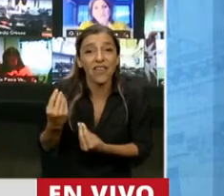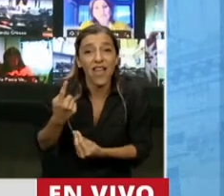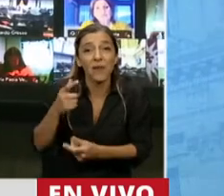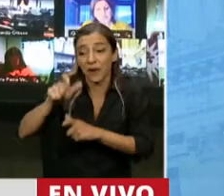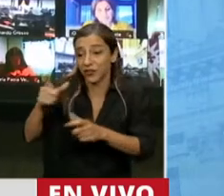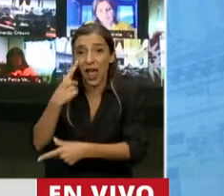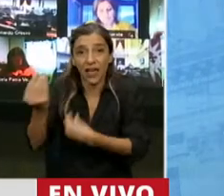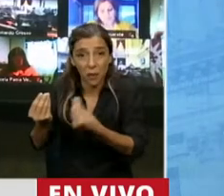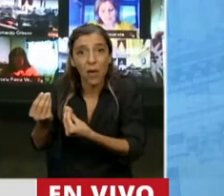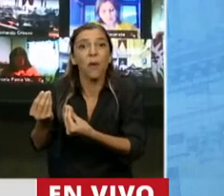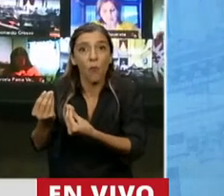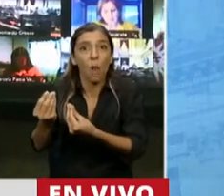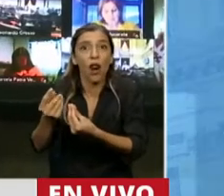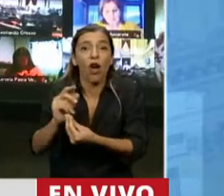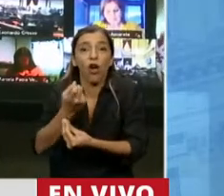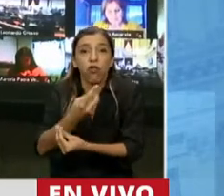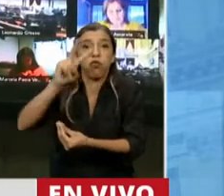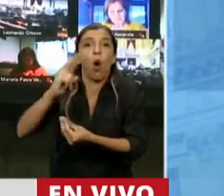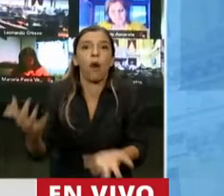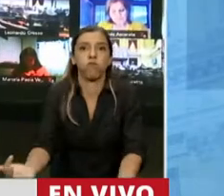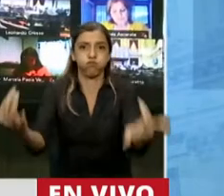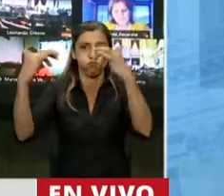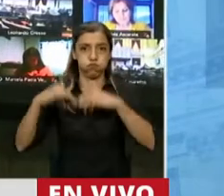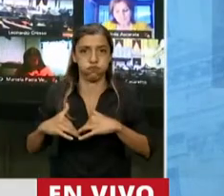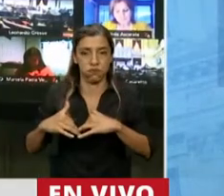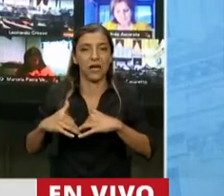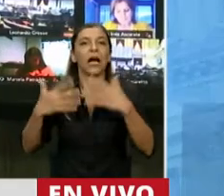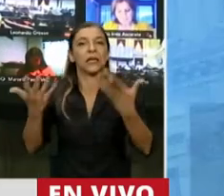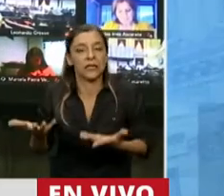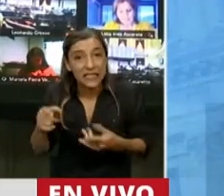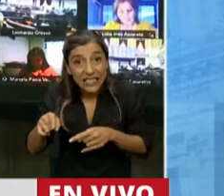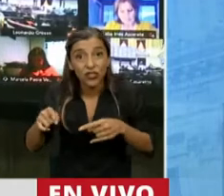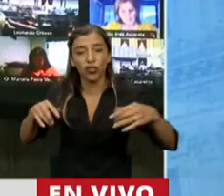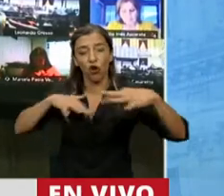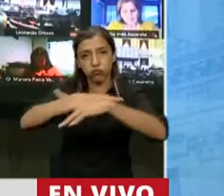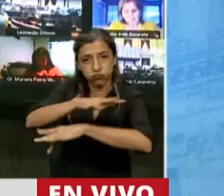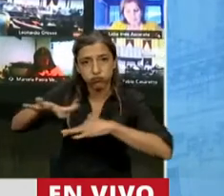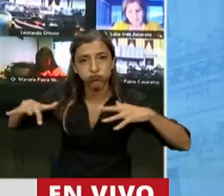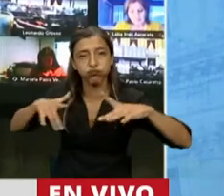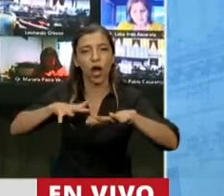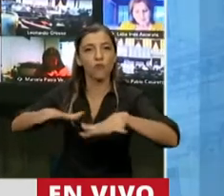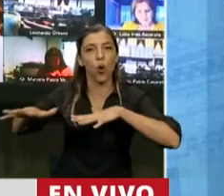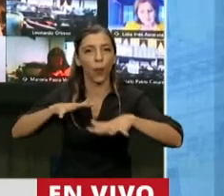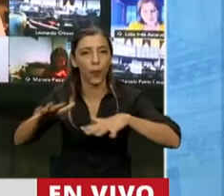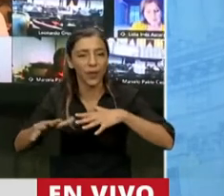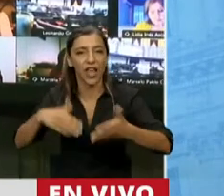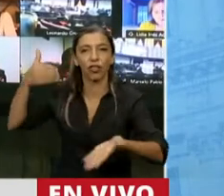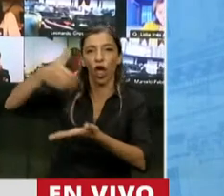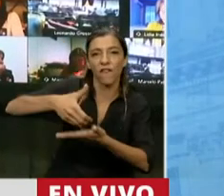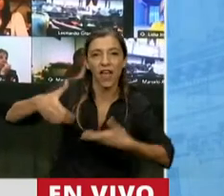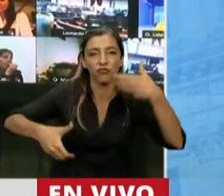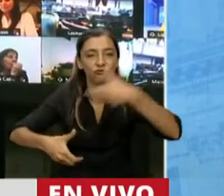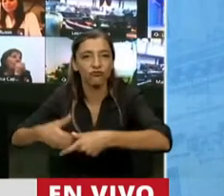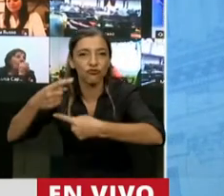algo que no pasa en ningún otro territorio. Es una integración de flujos, de movimientos, de inversiones cruzadas,